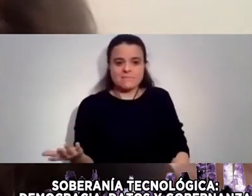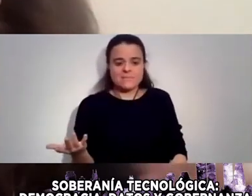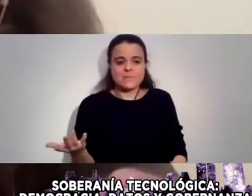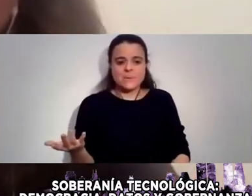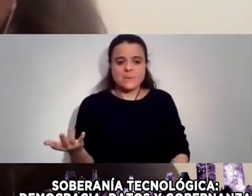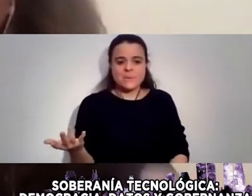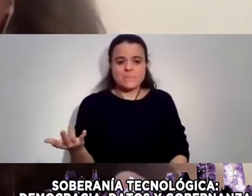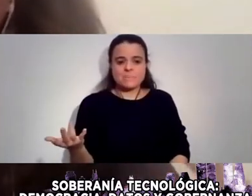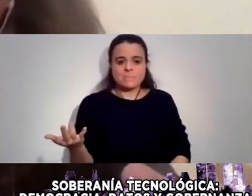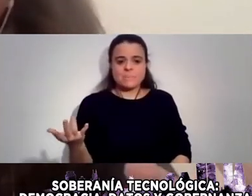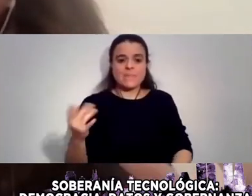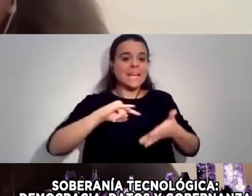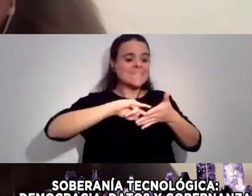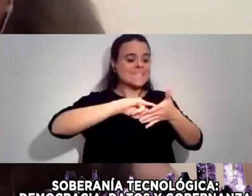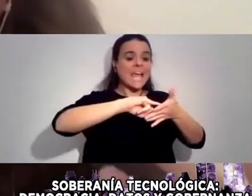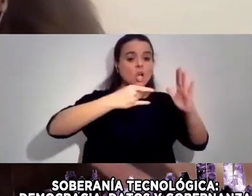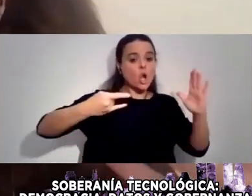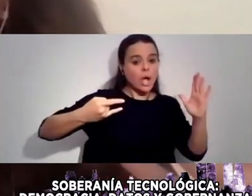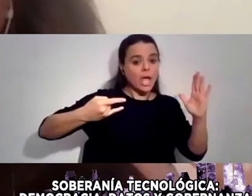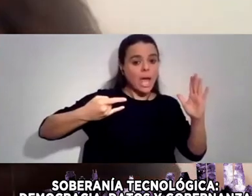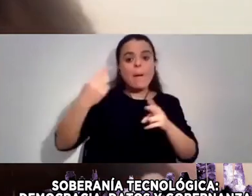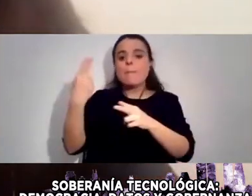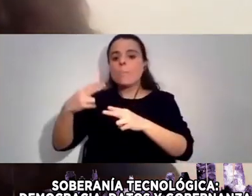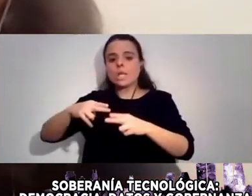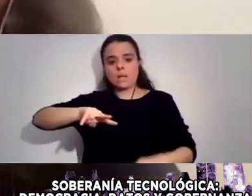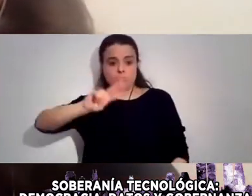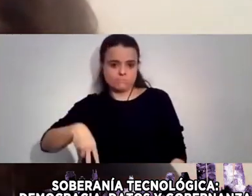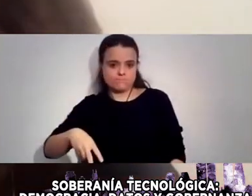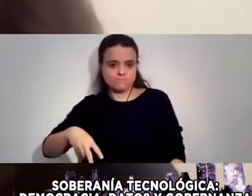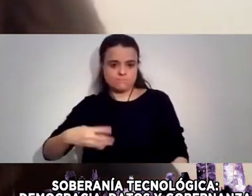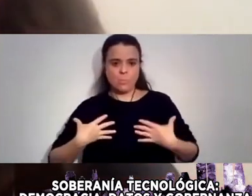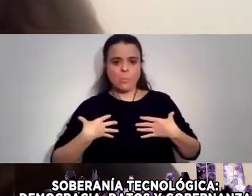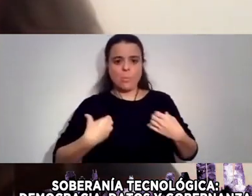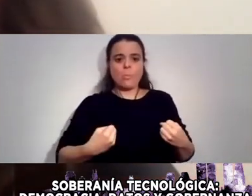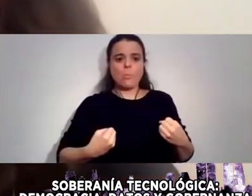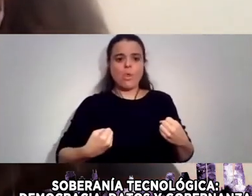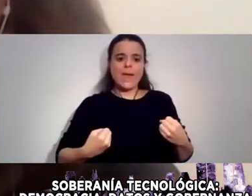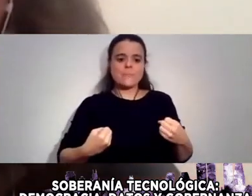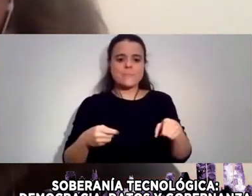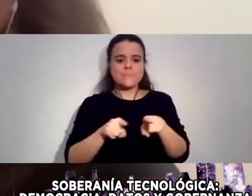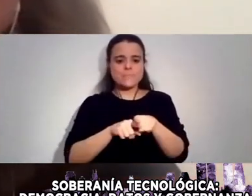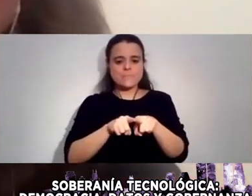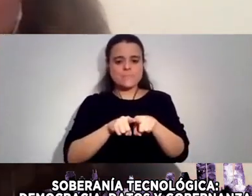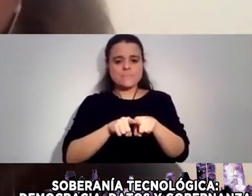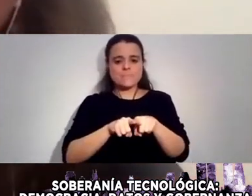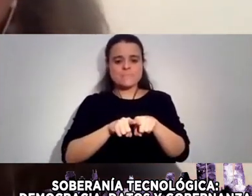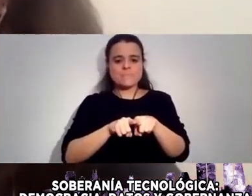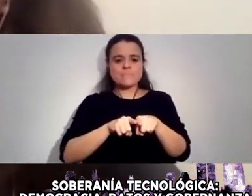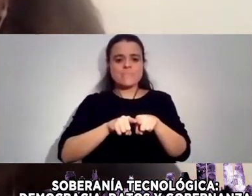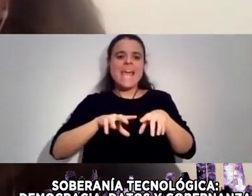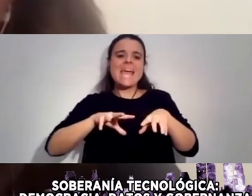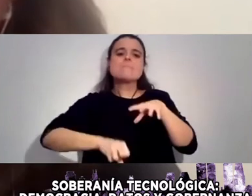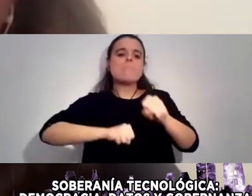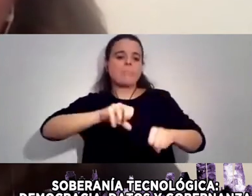Tecnología Es política Que el poder El poder Imperial Digamos El poder El poder Casi sin límites